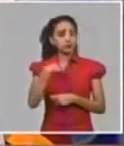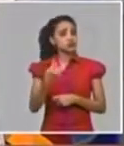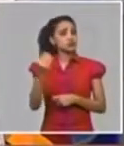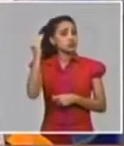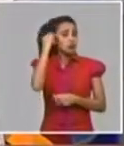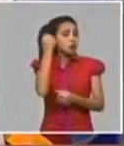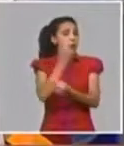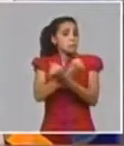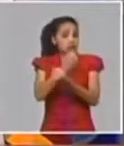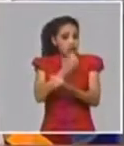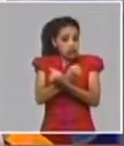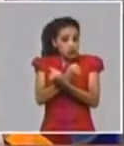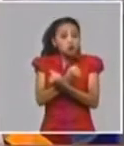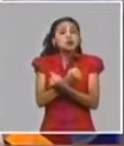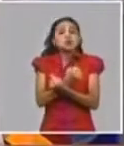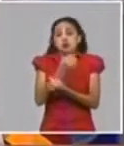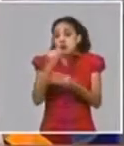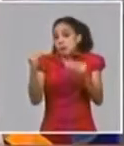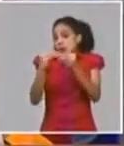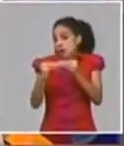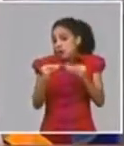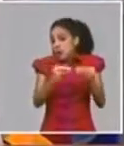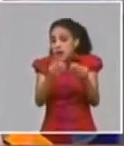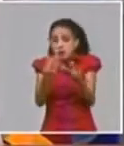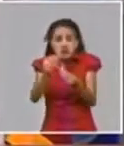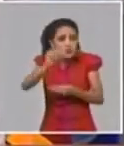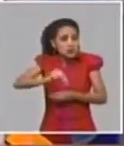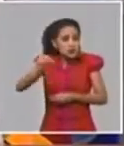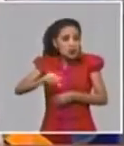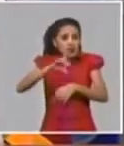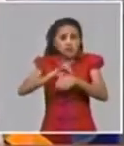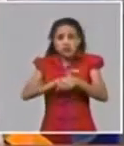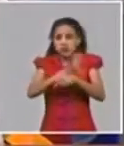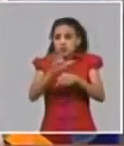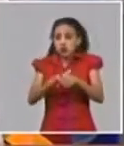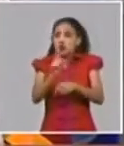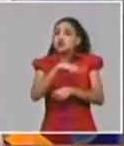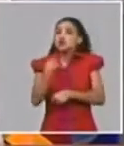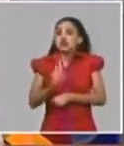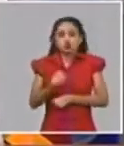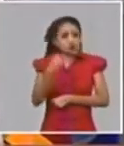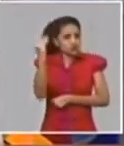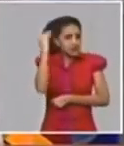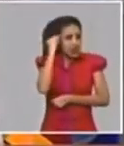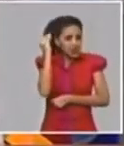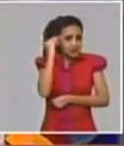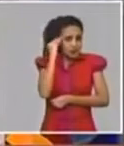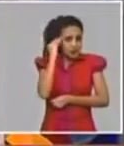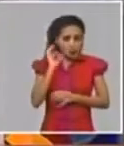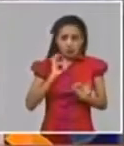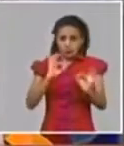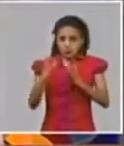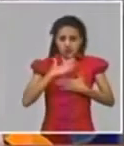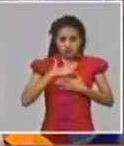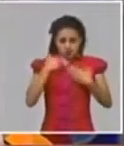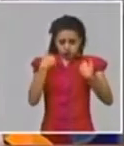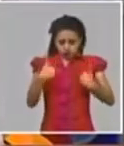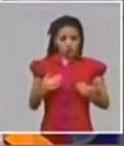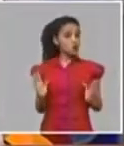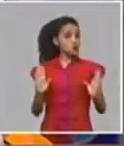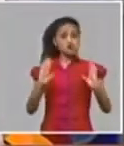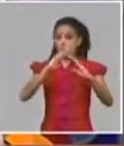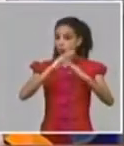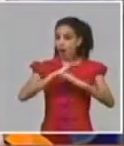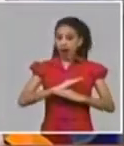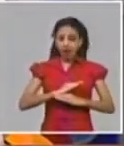expuestos de contagiar nuestra enfermedad y lo hemos dicho aquí también varias veces, somos extremadamente susceptibles, no tenemos protección inmunológica